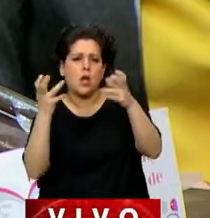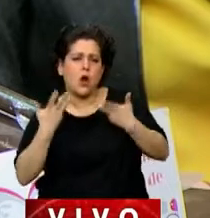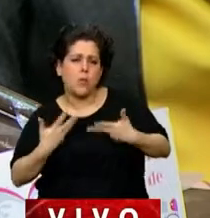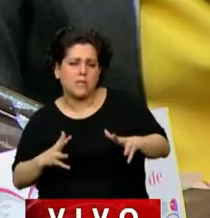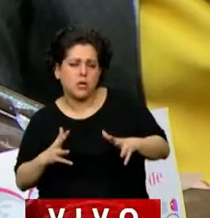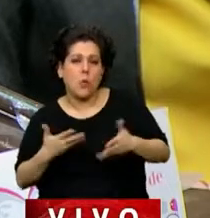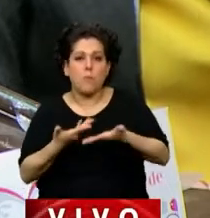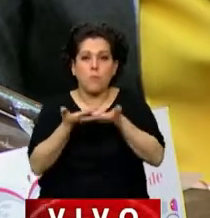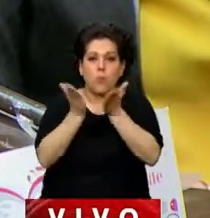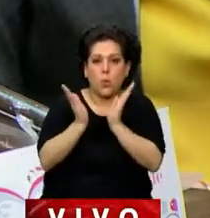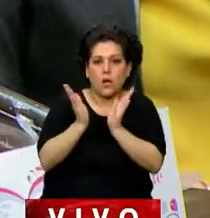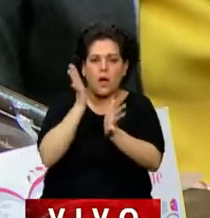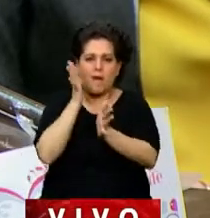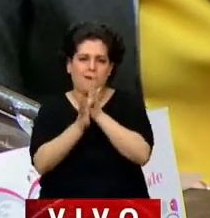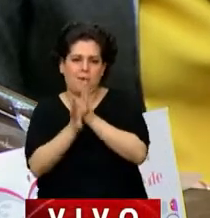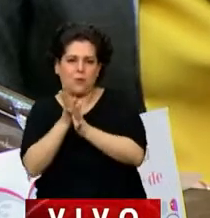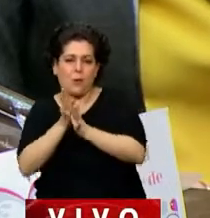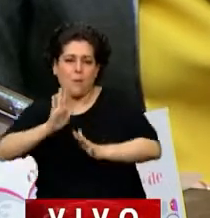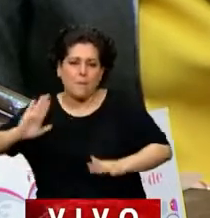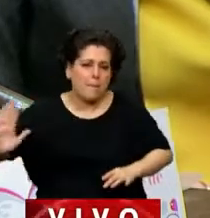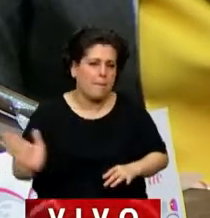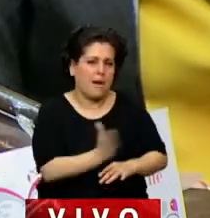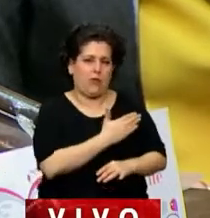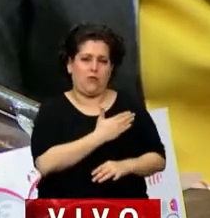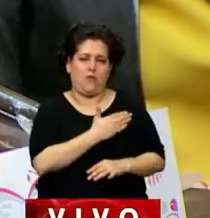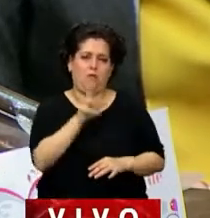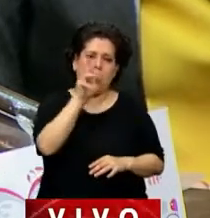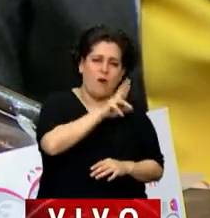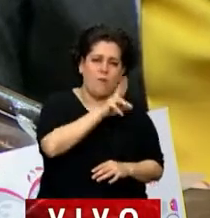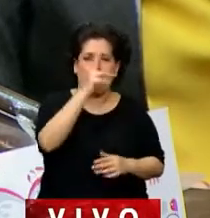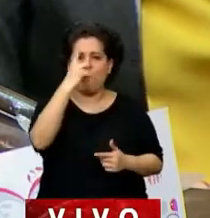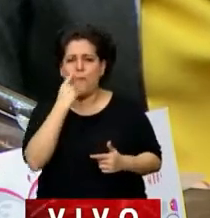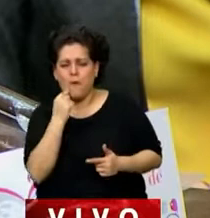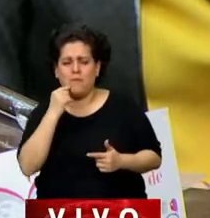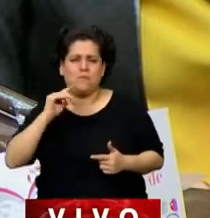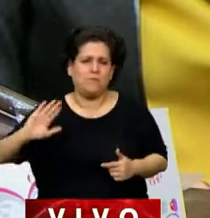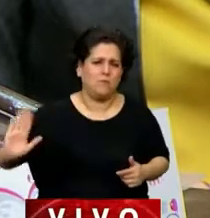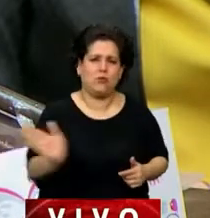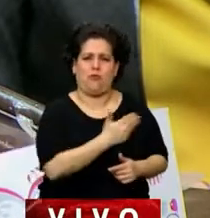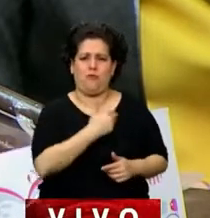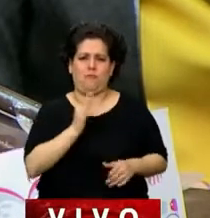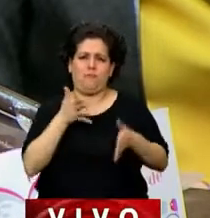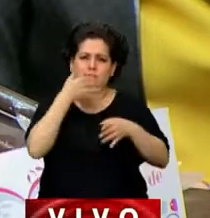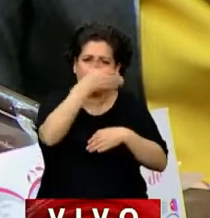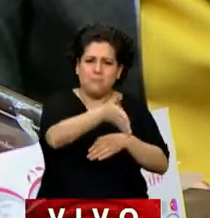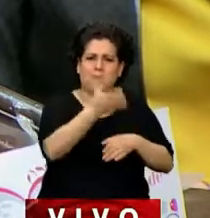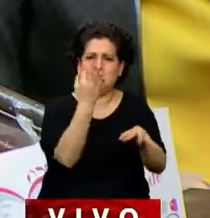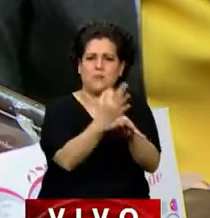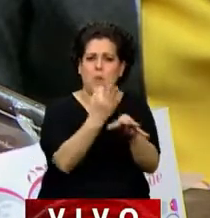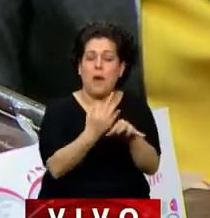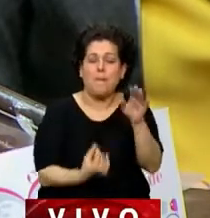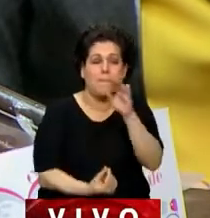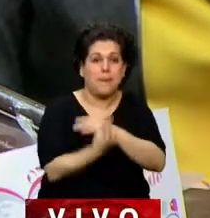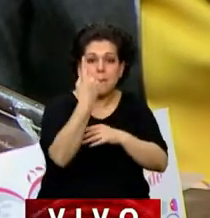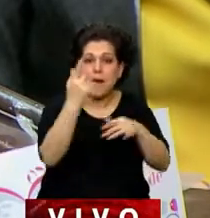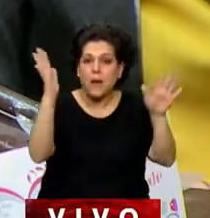pública y gratuita, para todas y todos, incorporando por primera vez a la mujer en